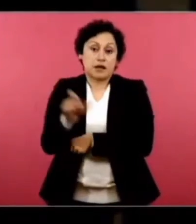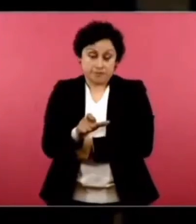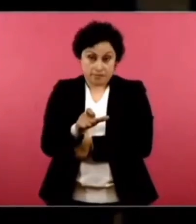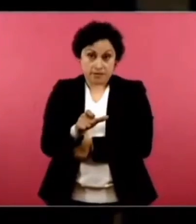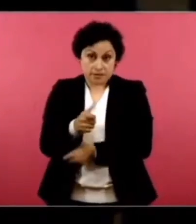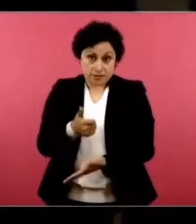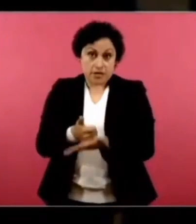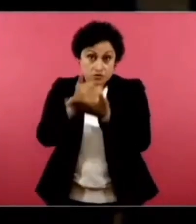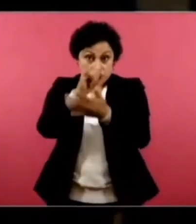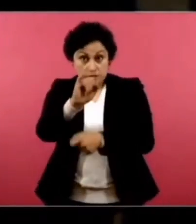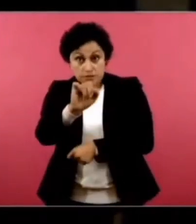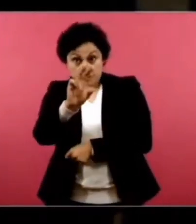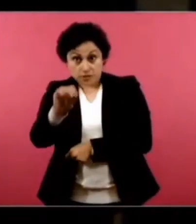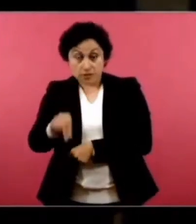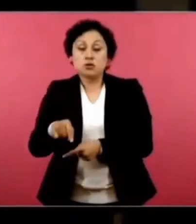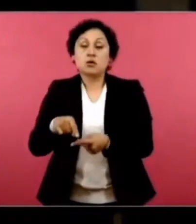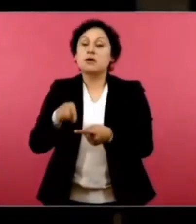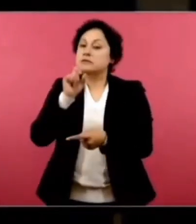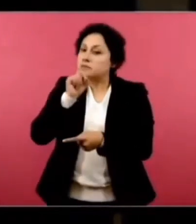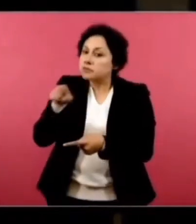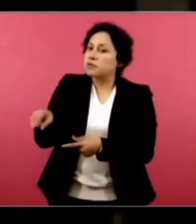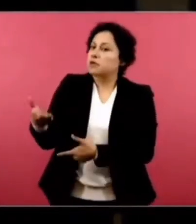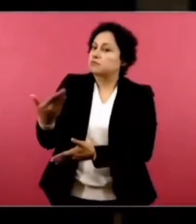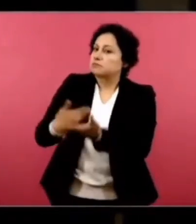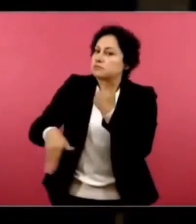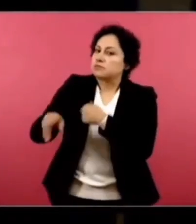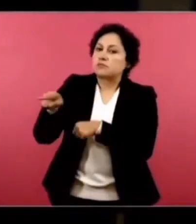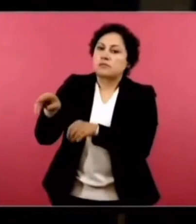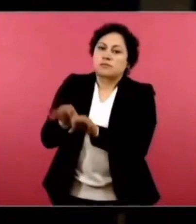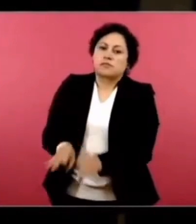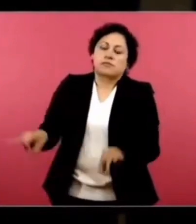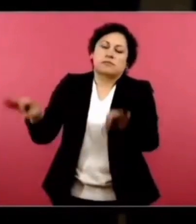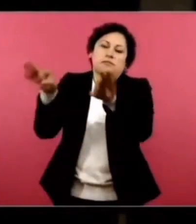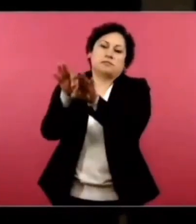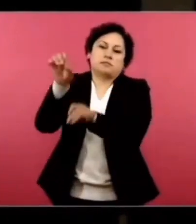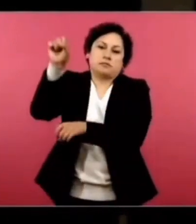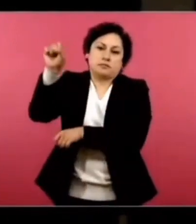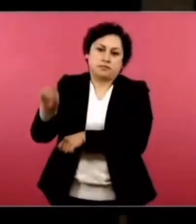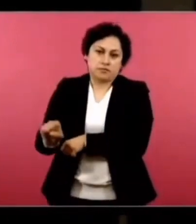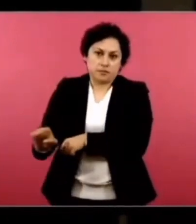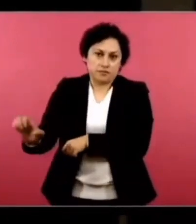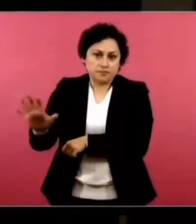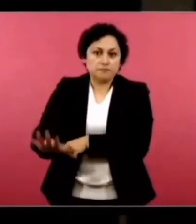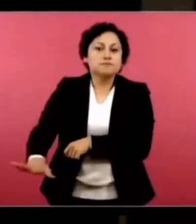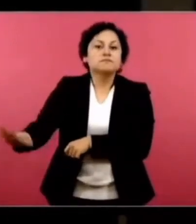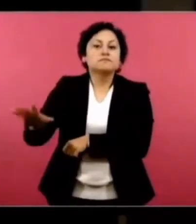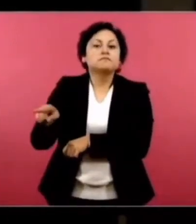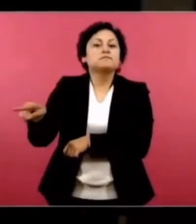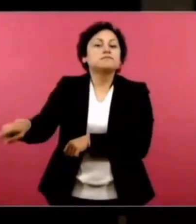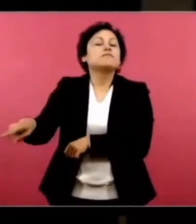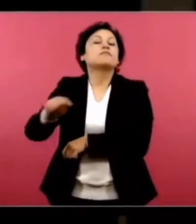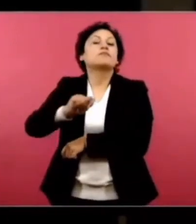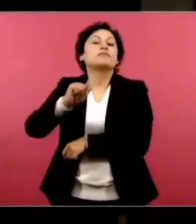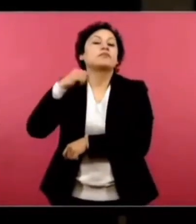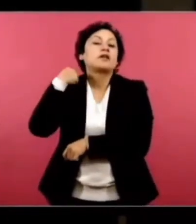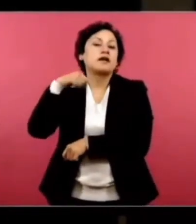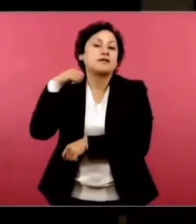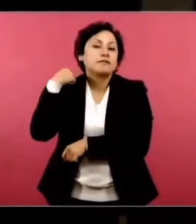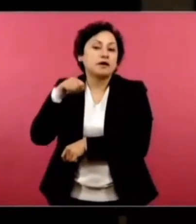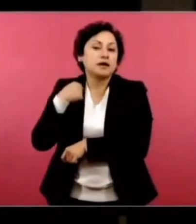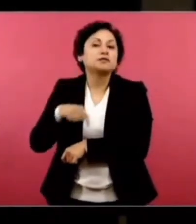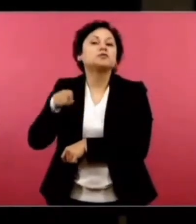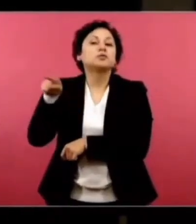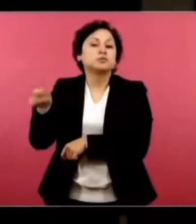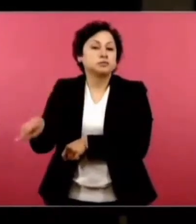y de este desarrollo, es uno de los más importantes en el sur, se encuentra en Tabasco y que continuará